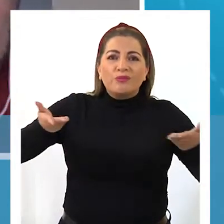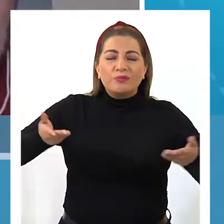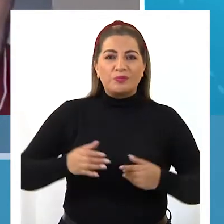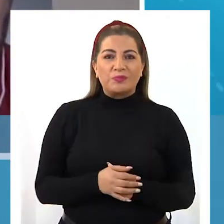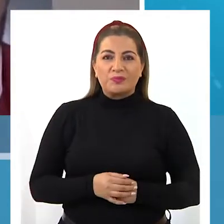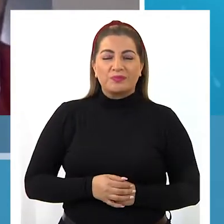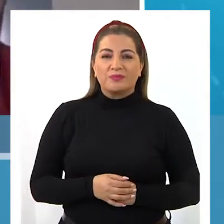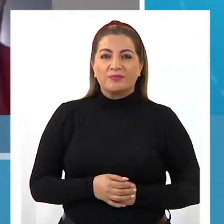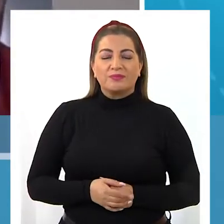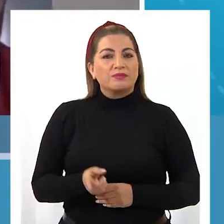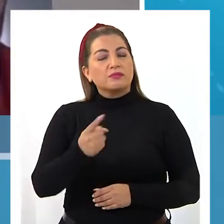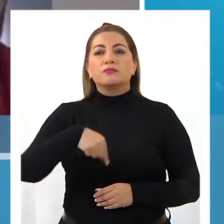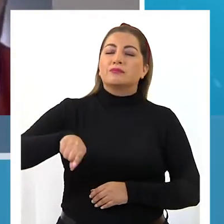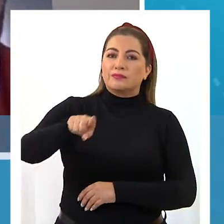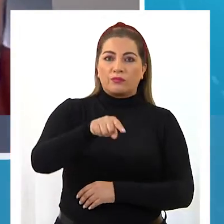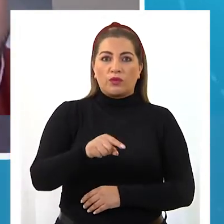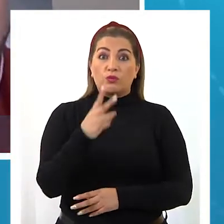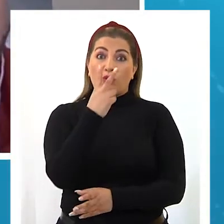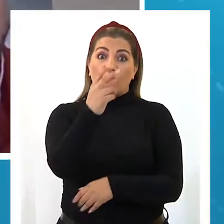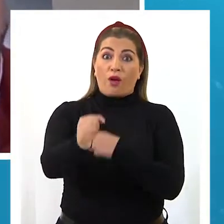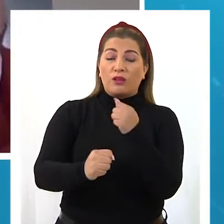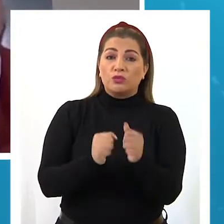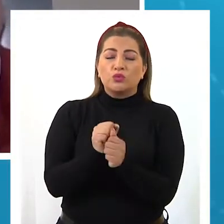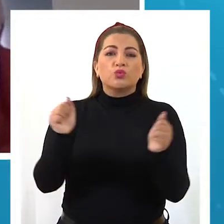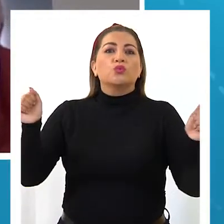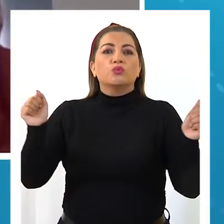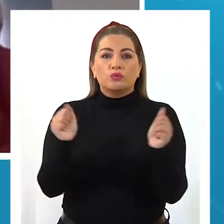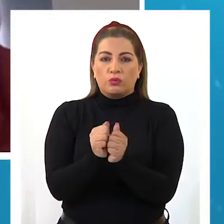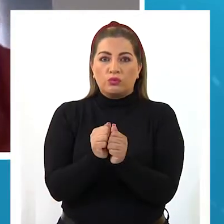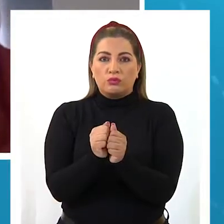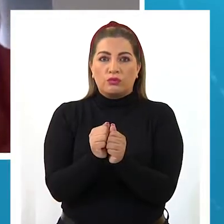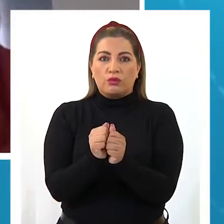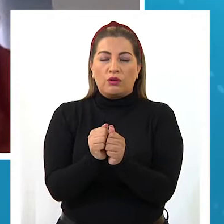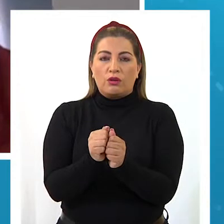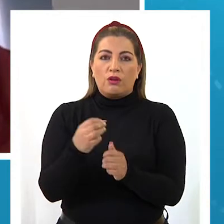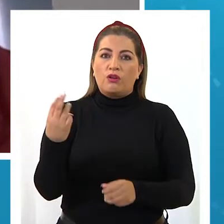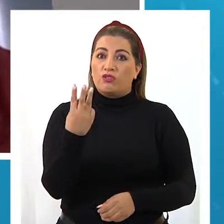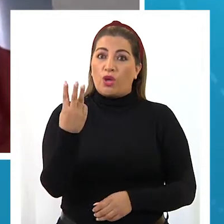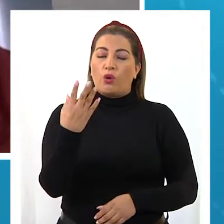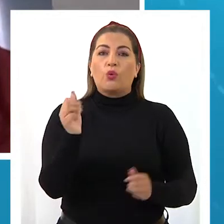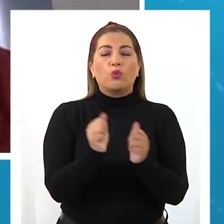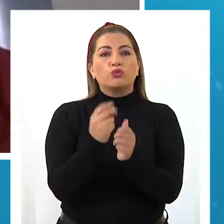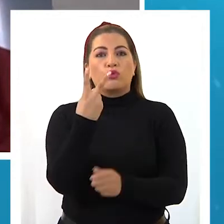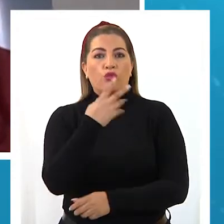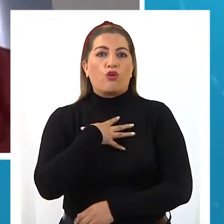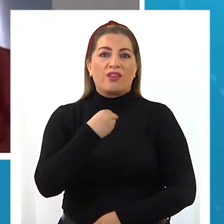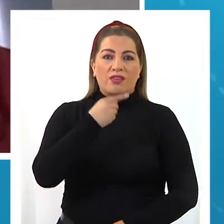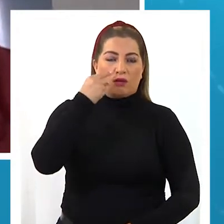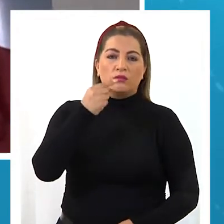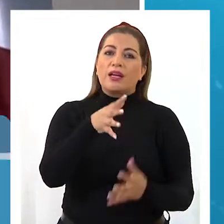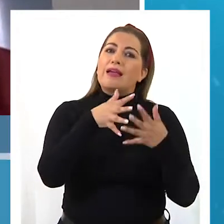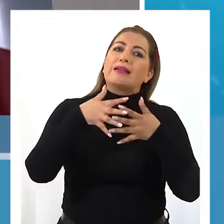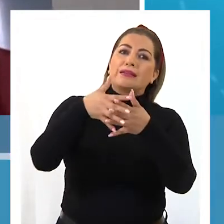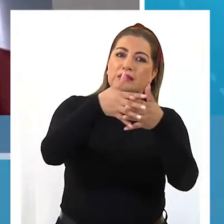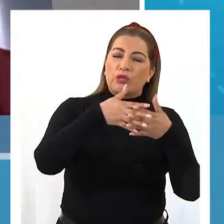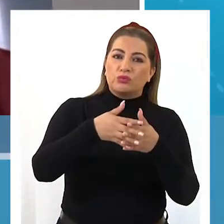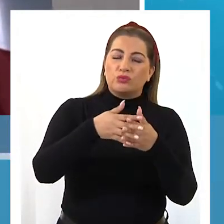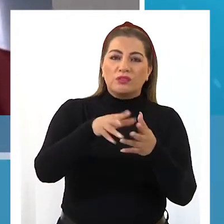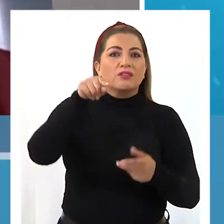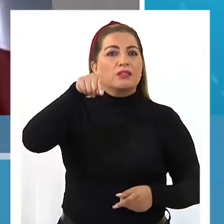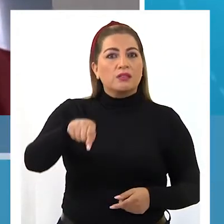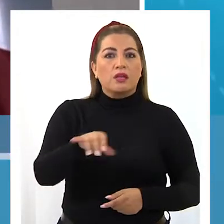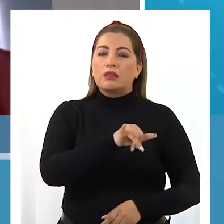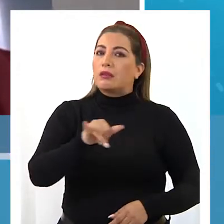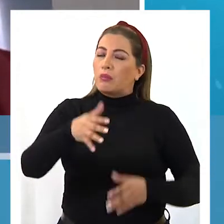No, el proceso inicialmente nosotros vamos a estar dos años juntos, los tres, mis dos hijos, con Agustín en Estados Unidos y Orlando. Y